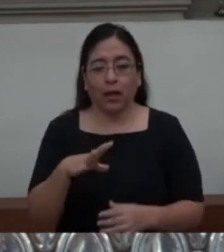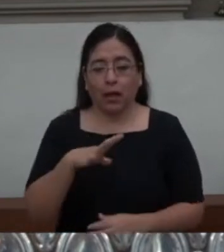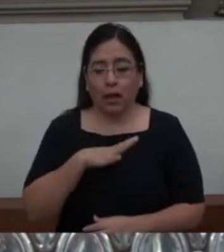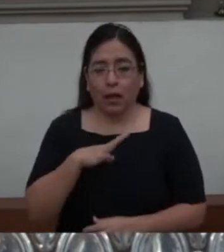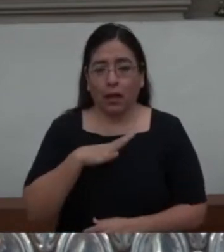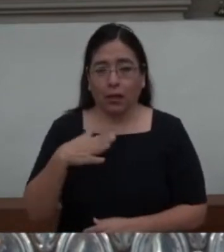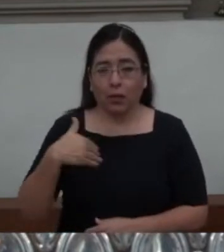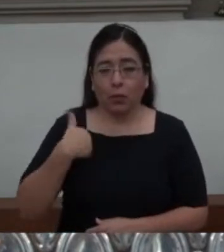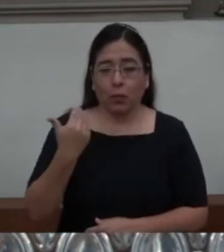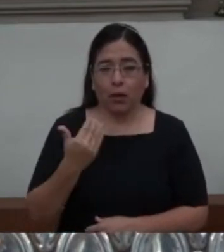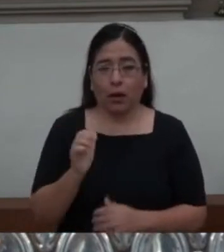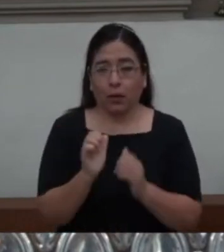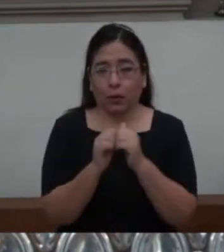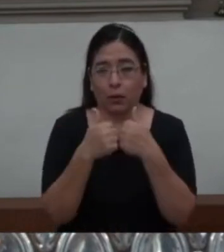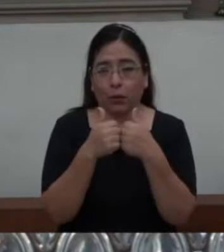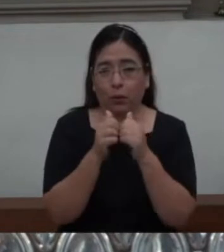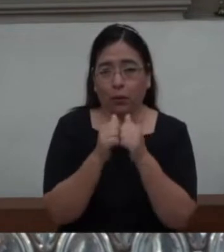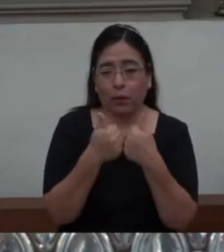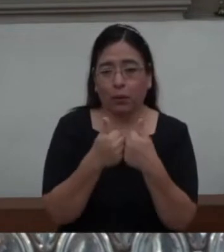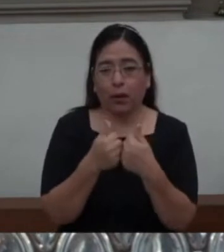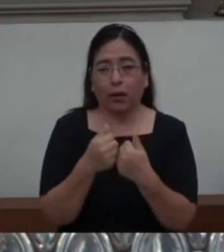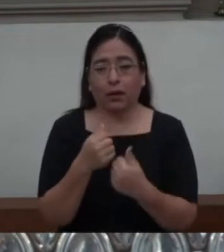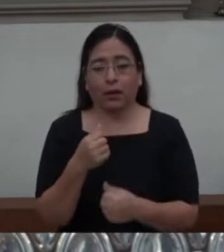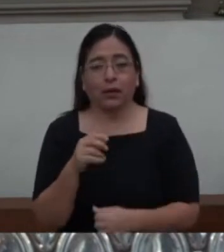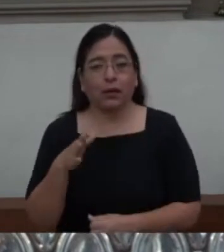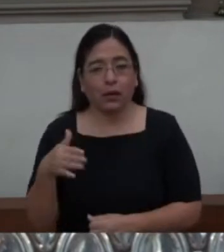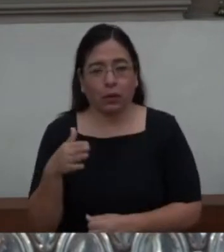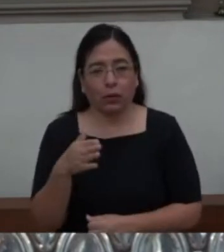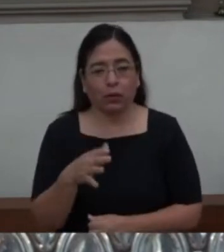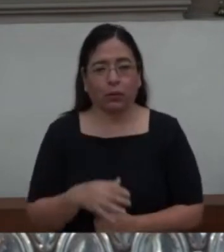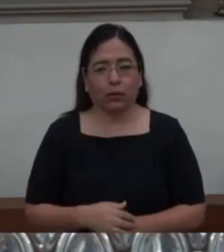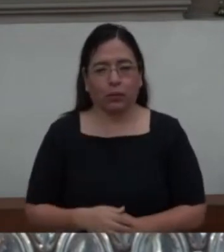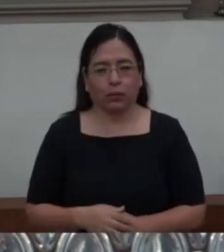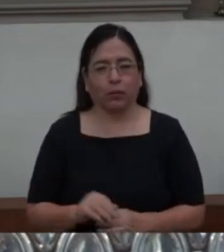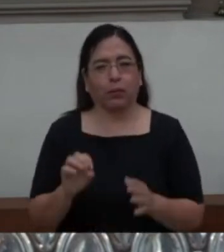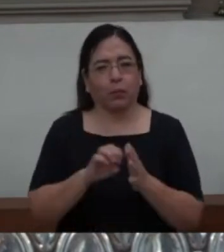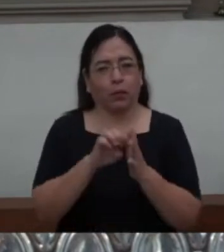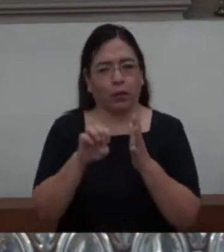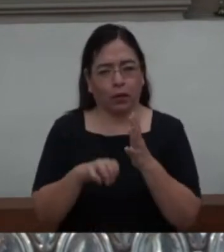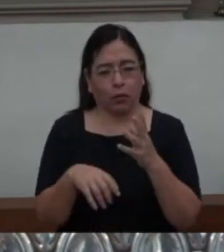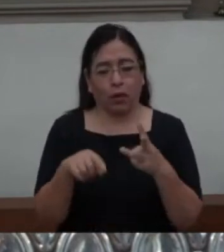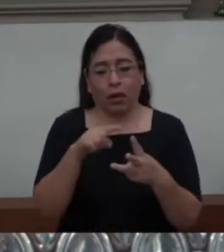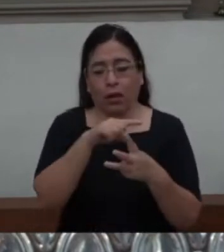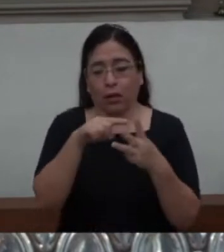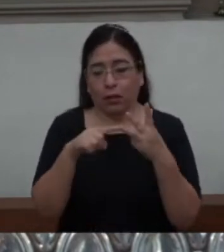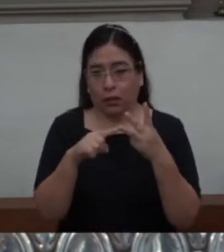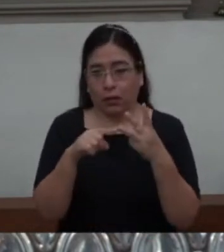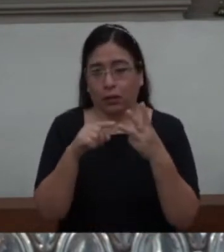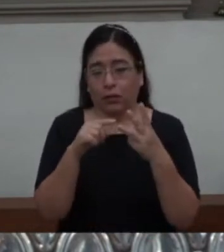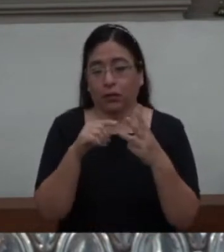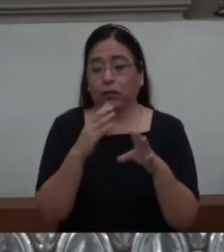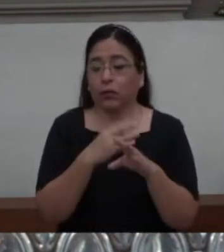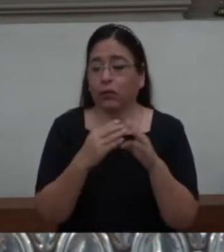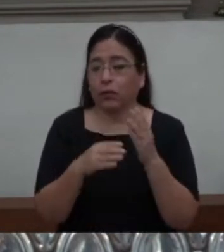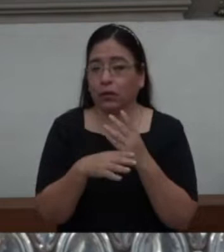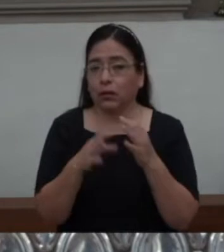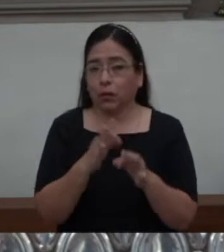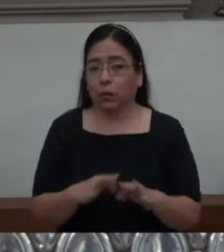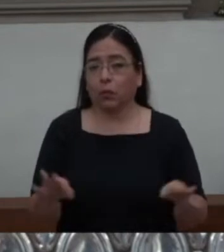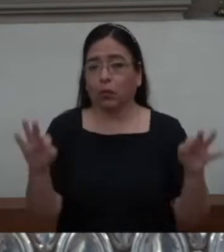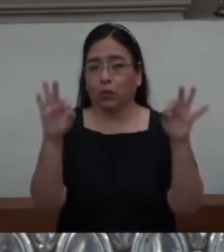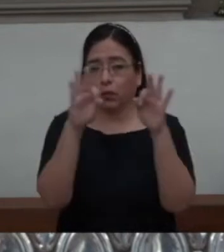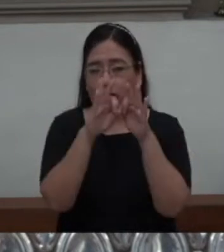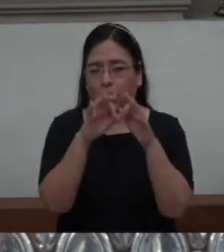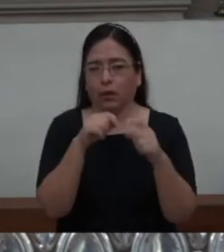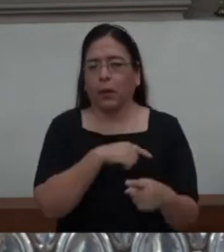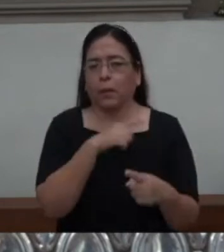Tres cosas quiero destacar. Primero, los